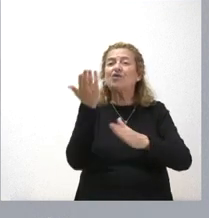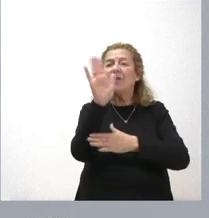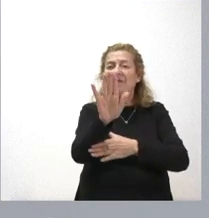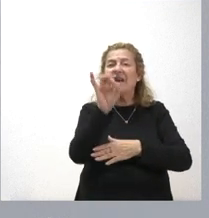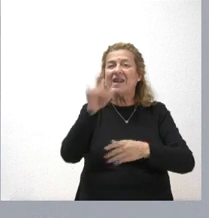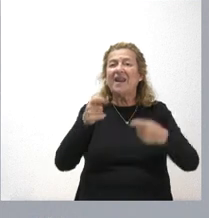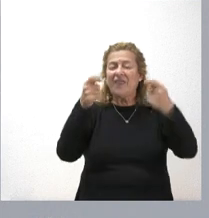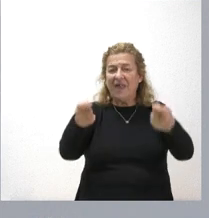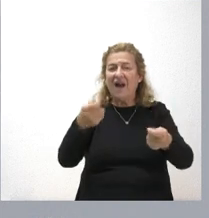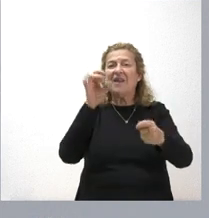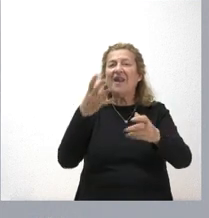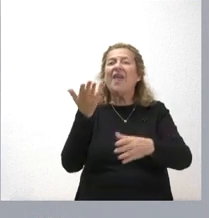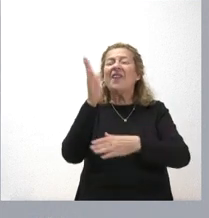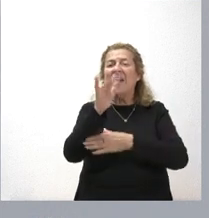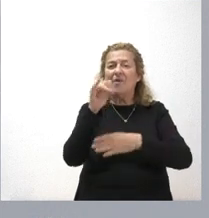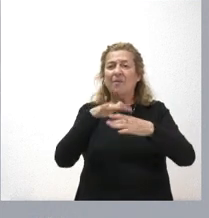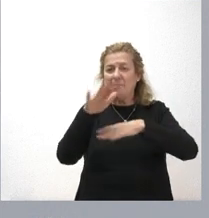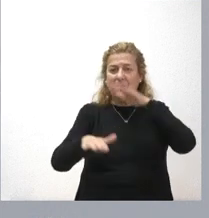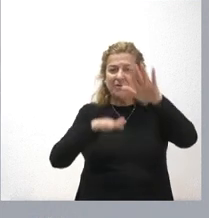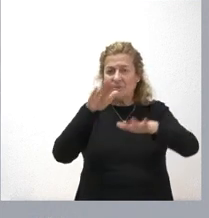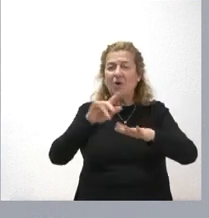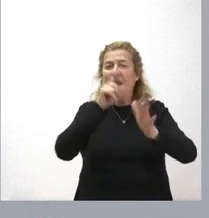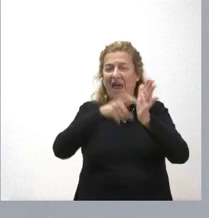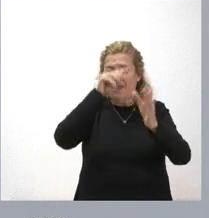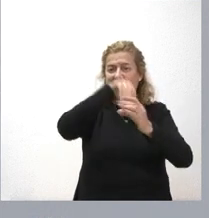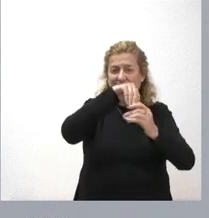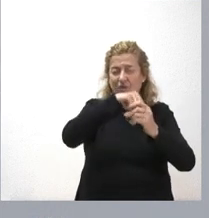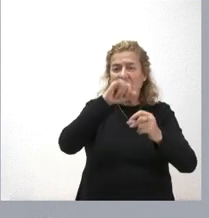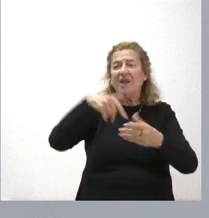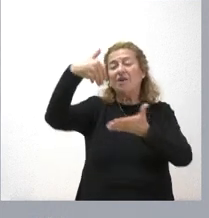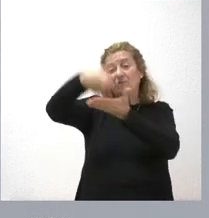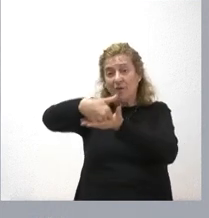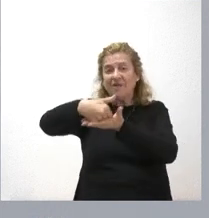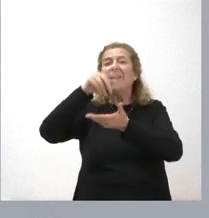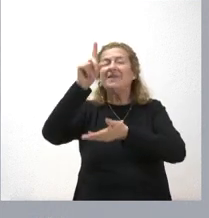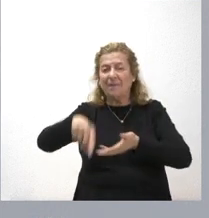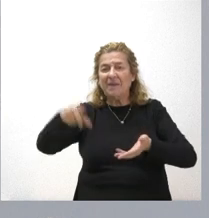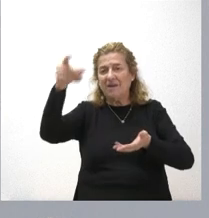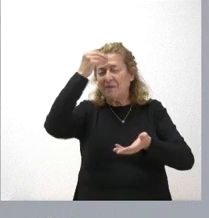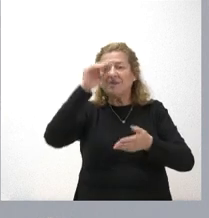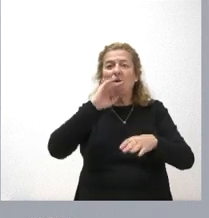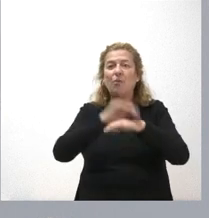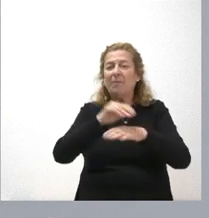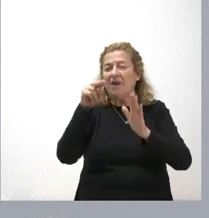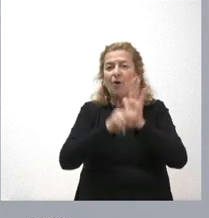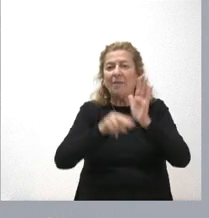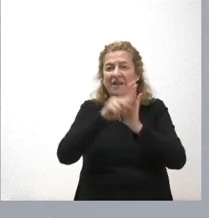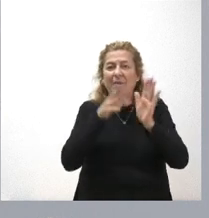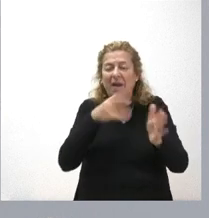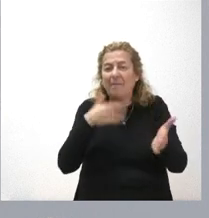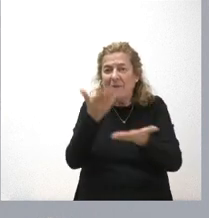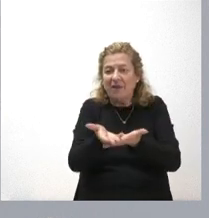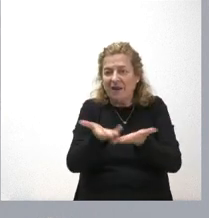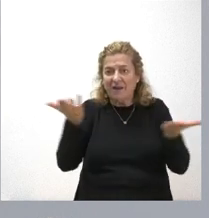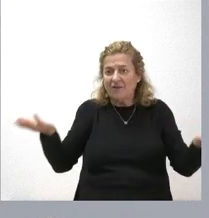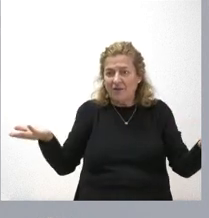la otorga quien la otorga tiene un procedimiento que está establecido en la ley y quien la solicita también considera que cumple la normativa a la hora de solicitarla y por tanto